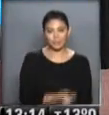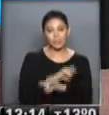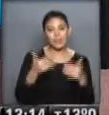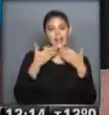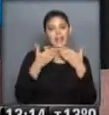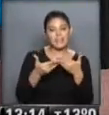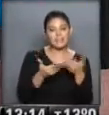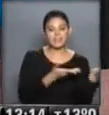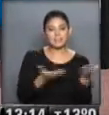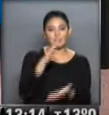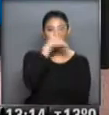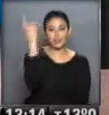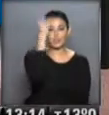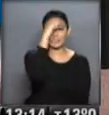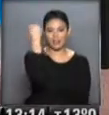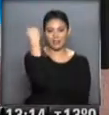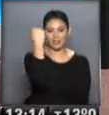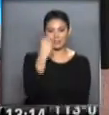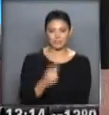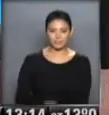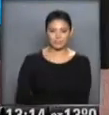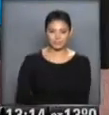Información Gendilesa del Servicio Meteorológico Nacional. ¡Gracias!